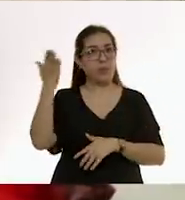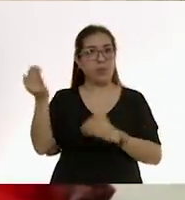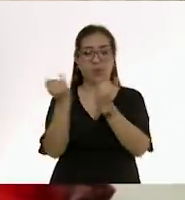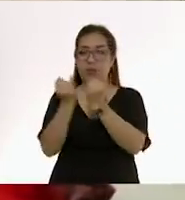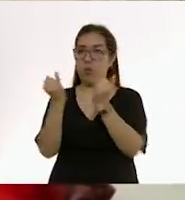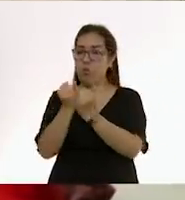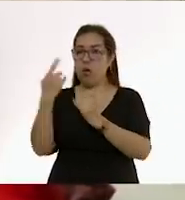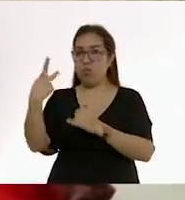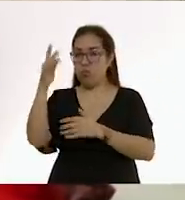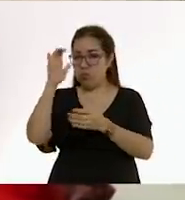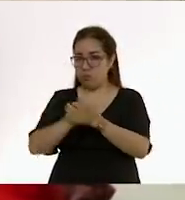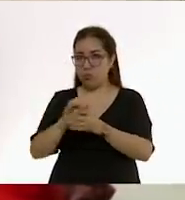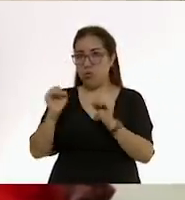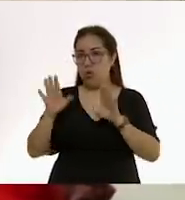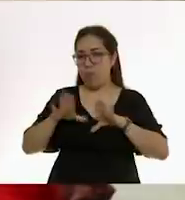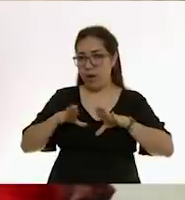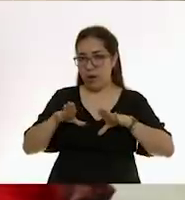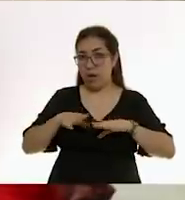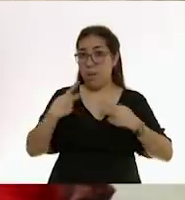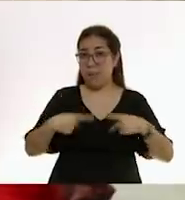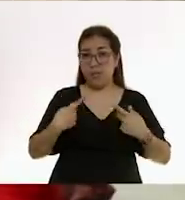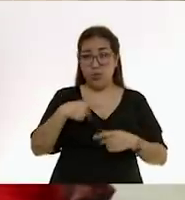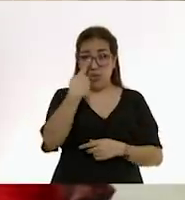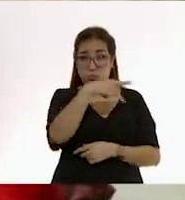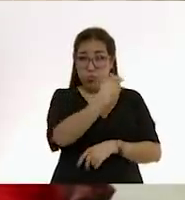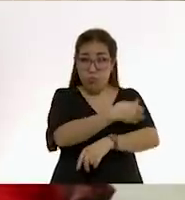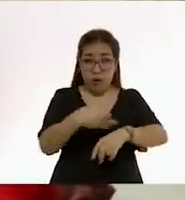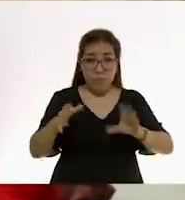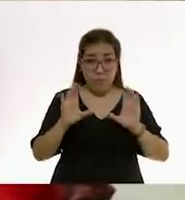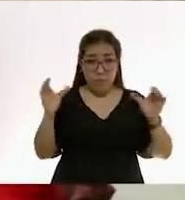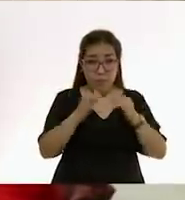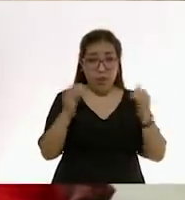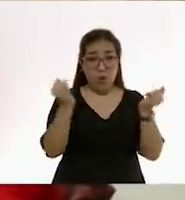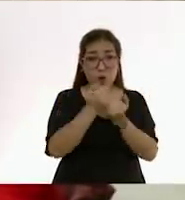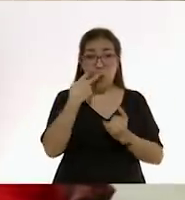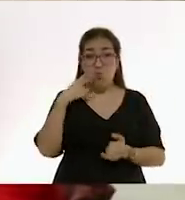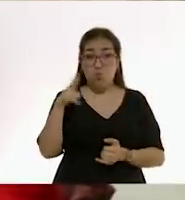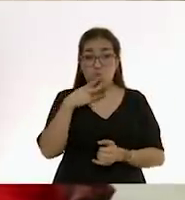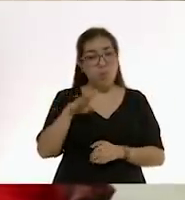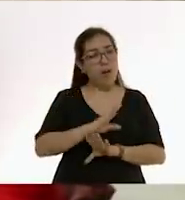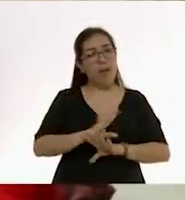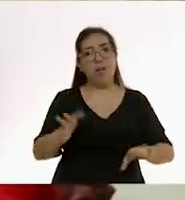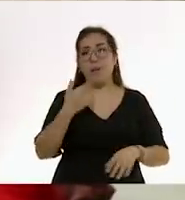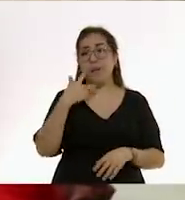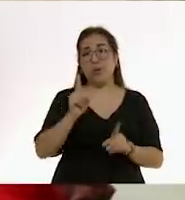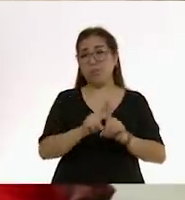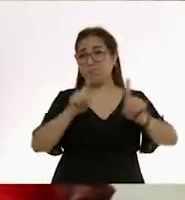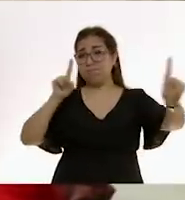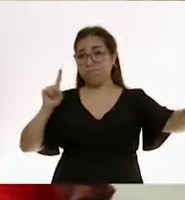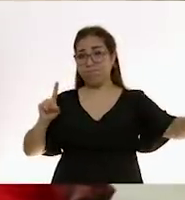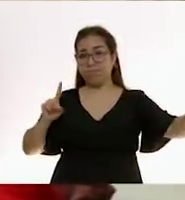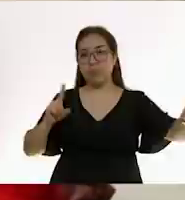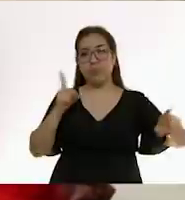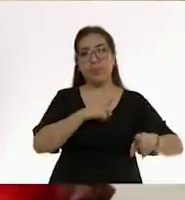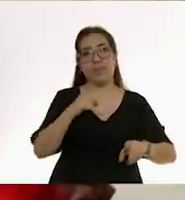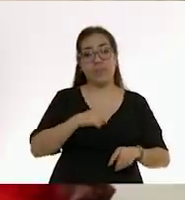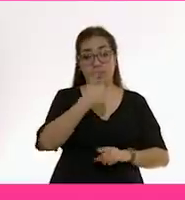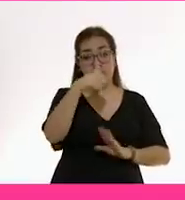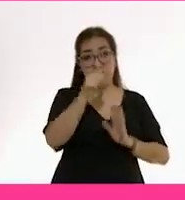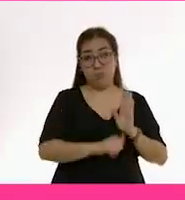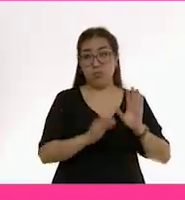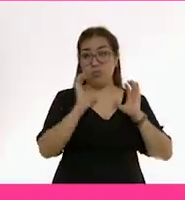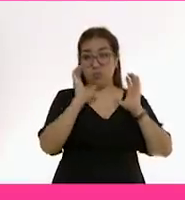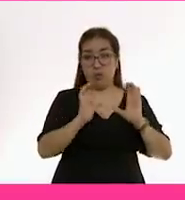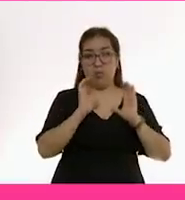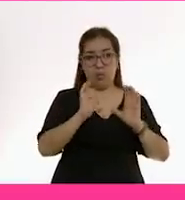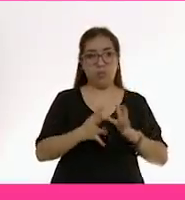a tu pareja. Las personas que fuman en tu familia también puedes tratar de evitar de que tengan mucho contacto con el bebé sobre todo los primeros seis meses.